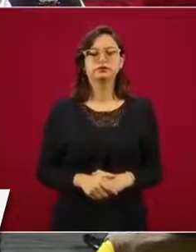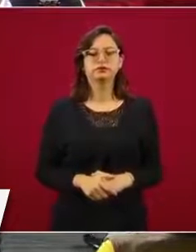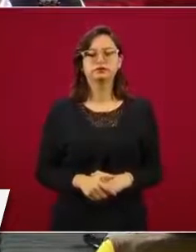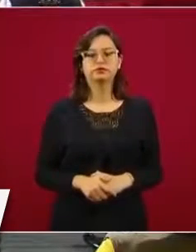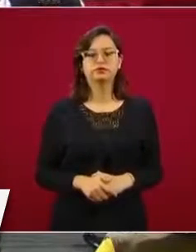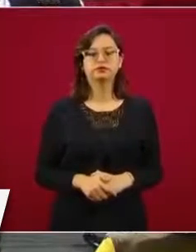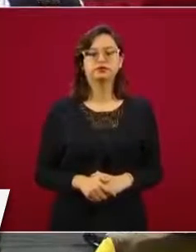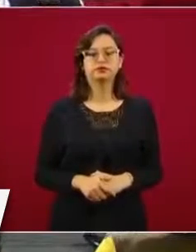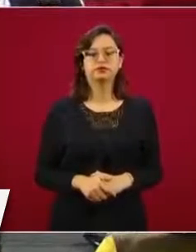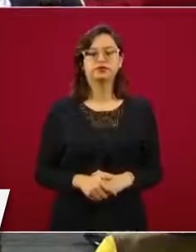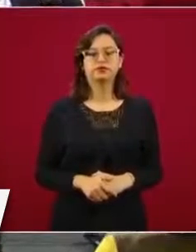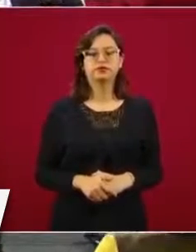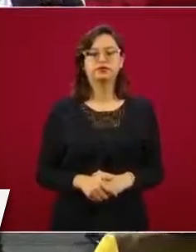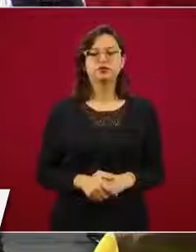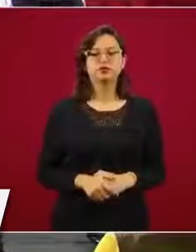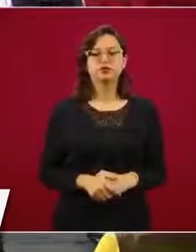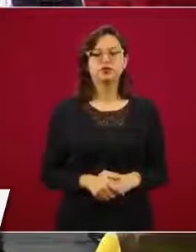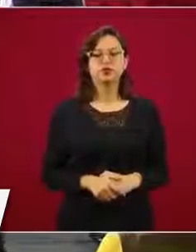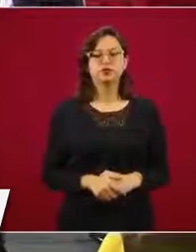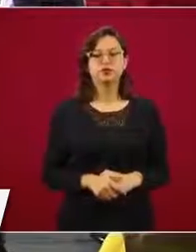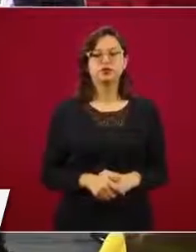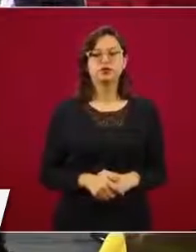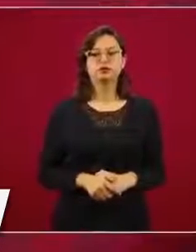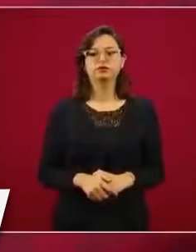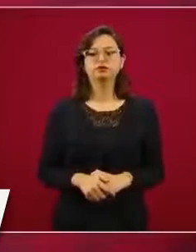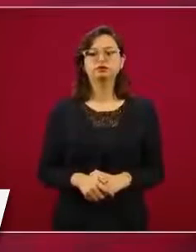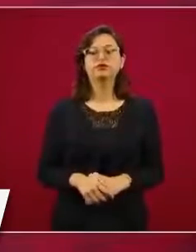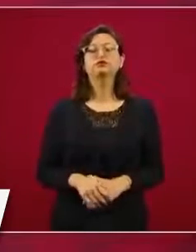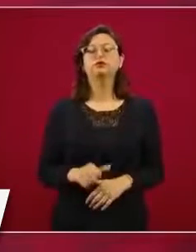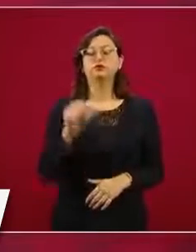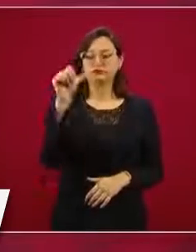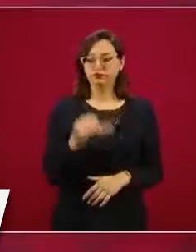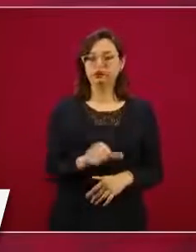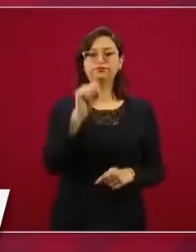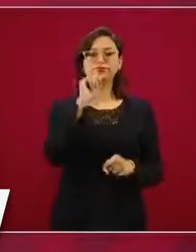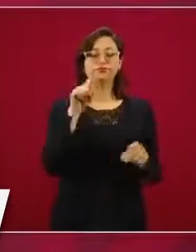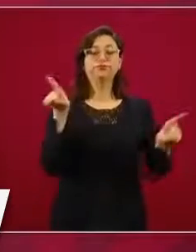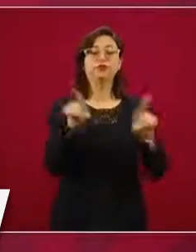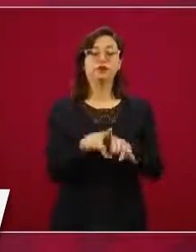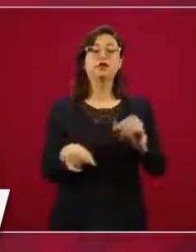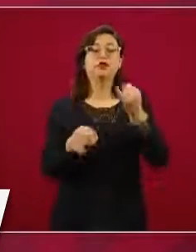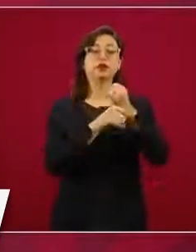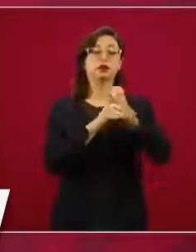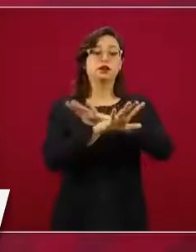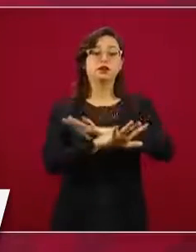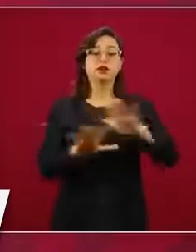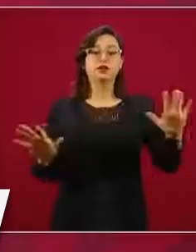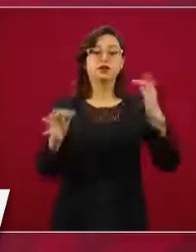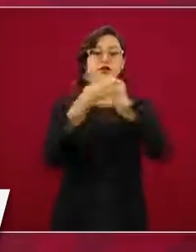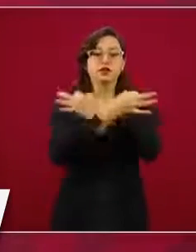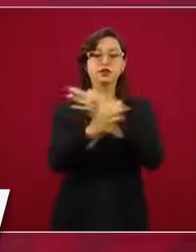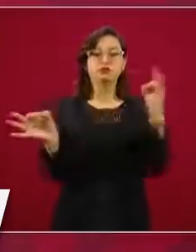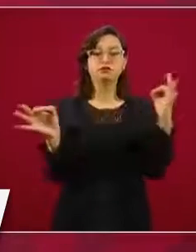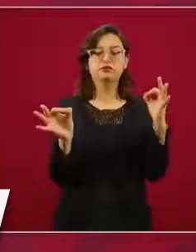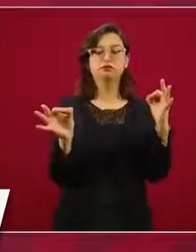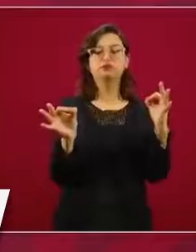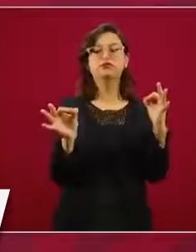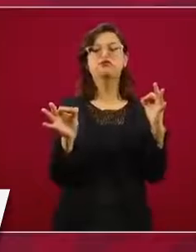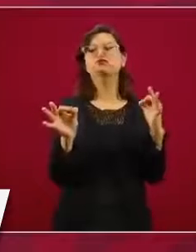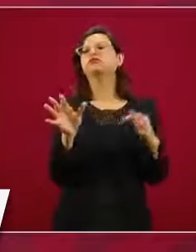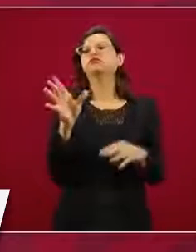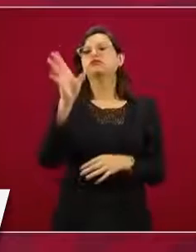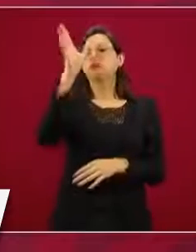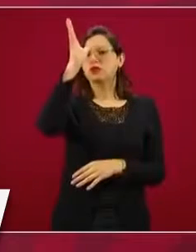dar a conocer un acuerdo, un